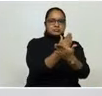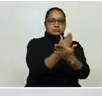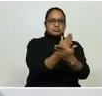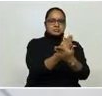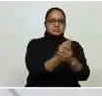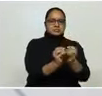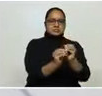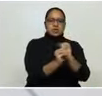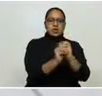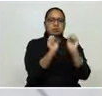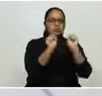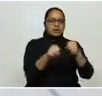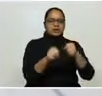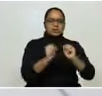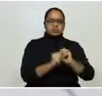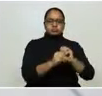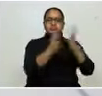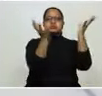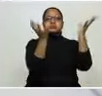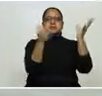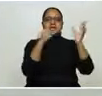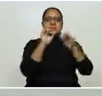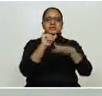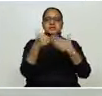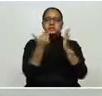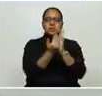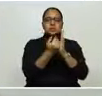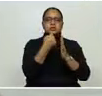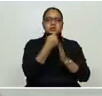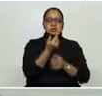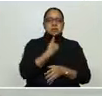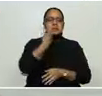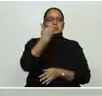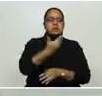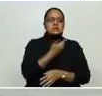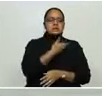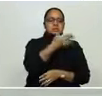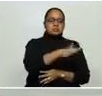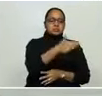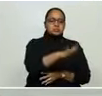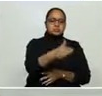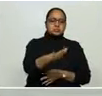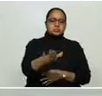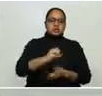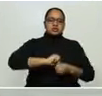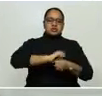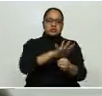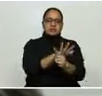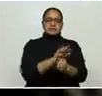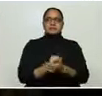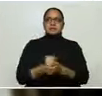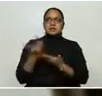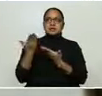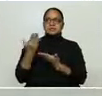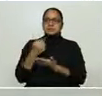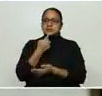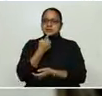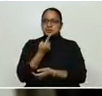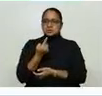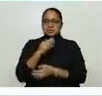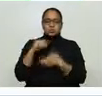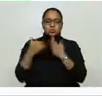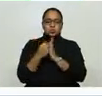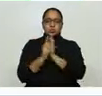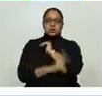reactivación económica y no tener nosotros que lamentar muertes por COVID. Así están las condiciones de casos